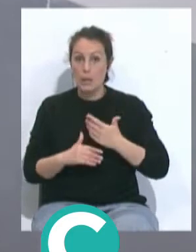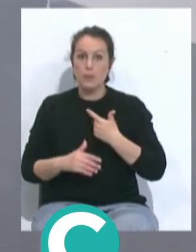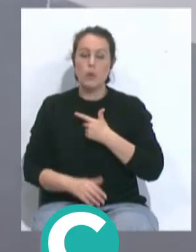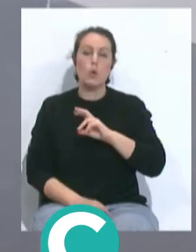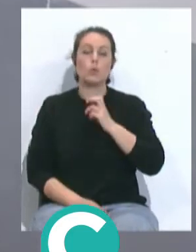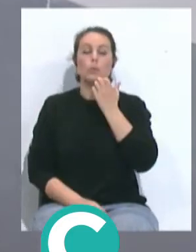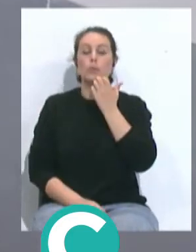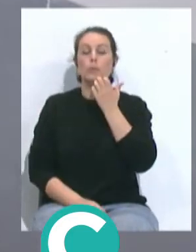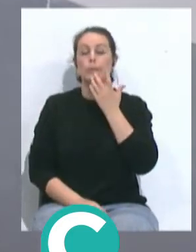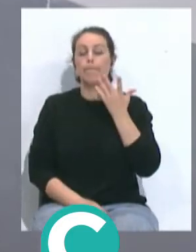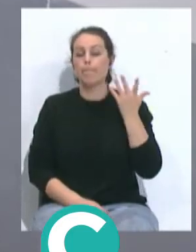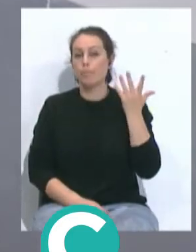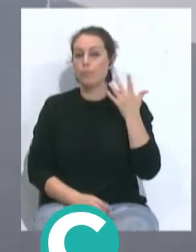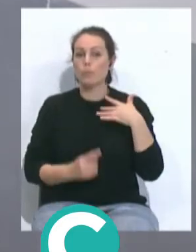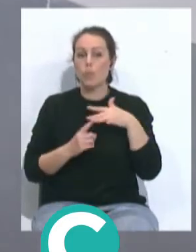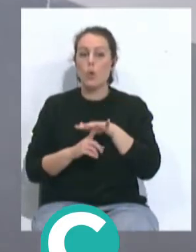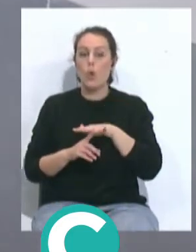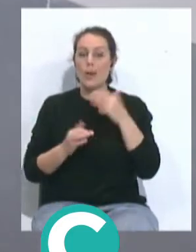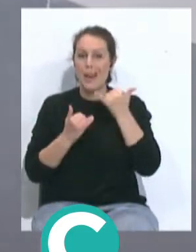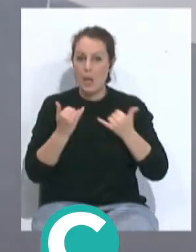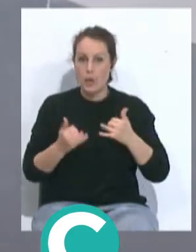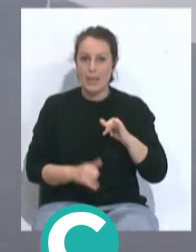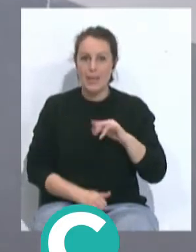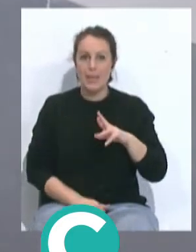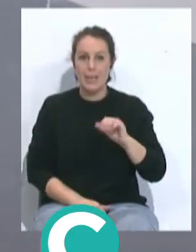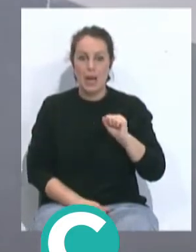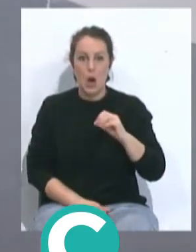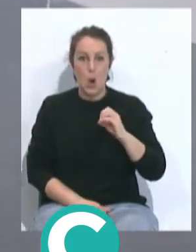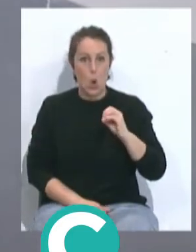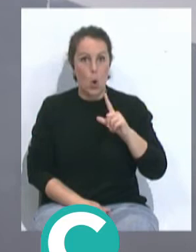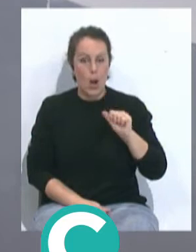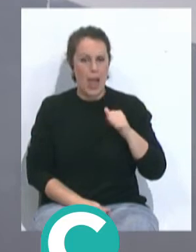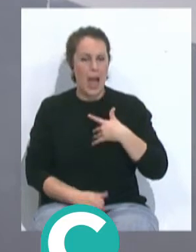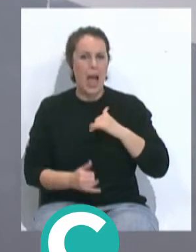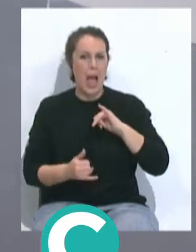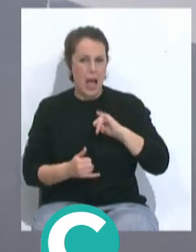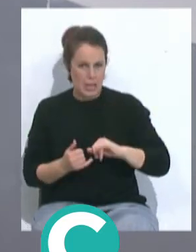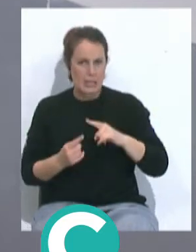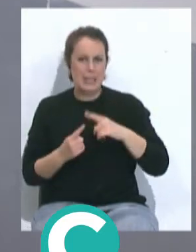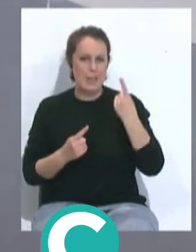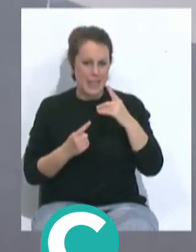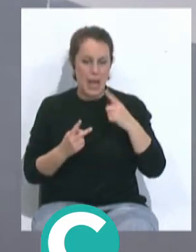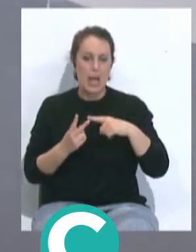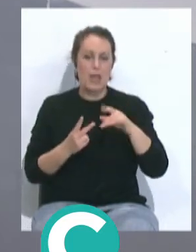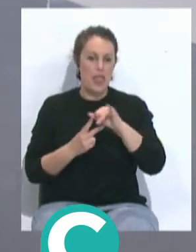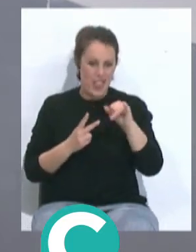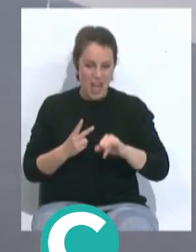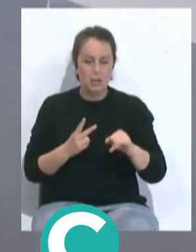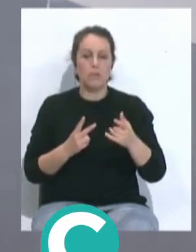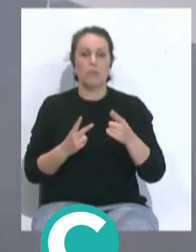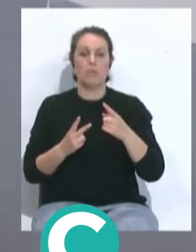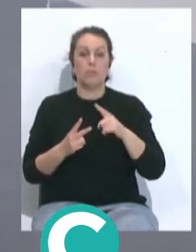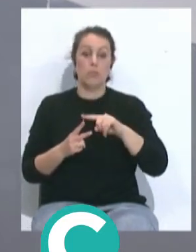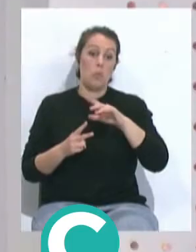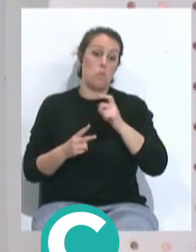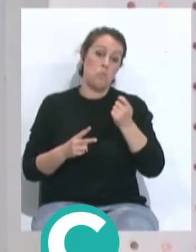otro, como el caso del Rayo Vallecano con Iraola de técnico, que tiene a Dimitrescu, tiene a Lucas Zidane. Por lo ponen uno un poco